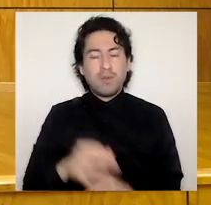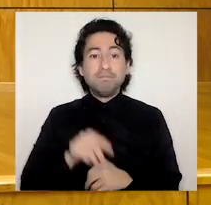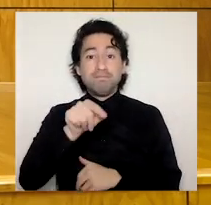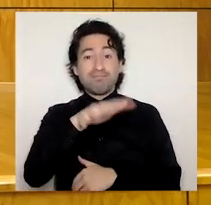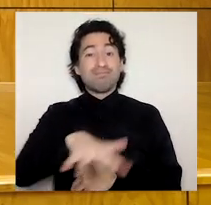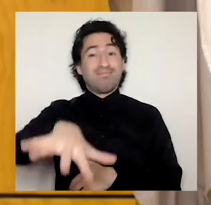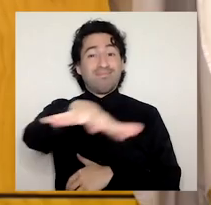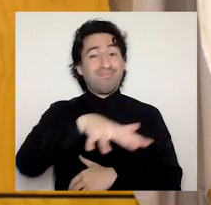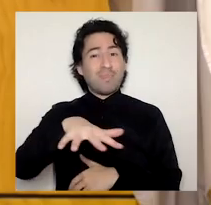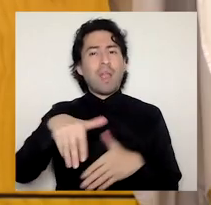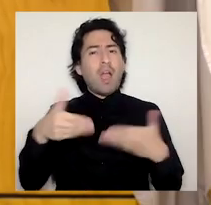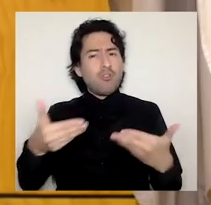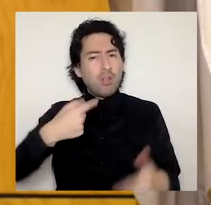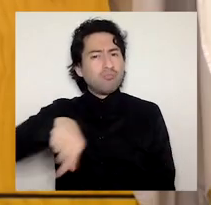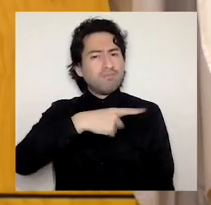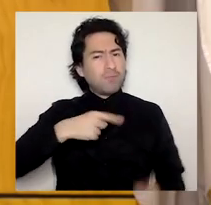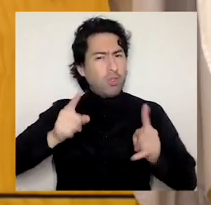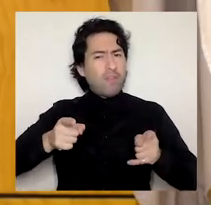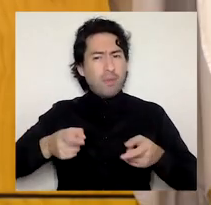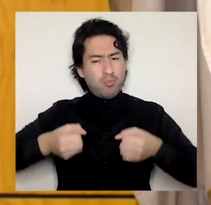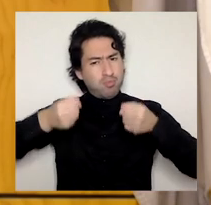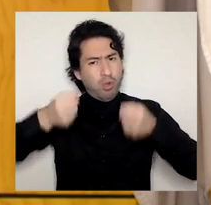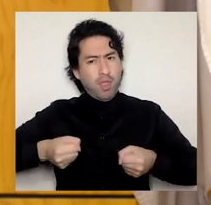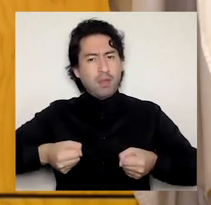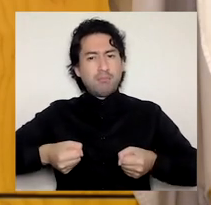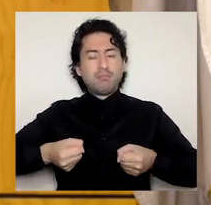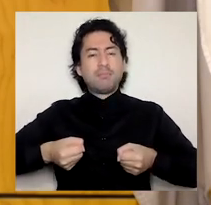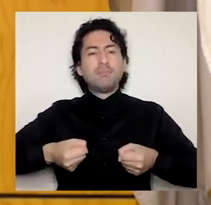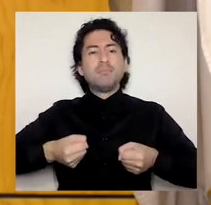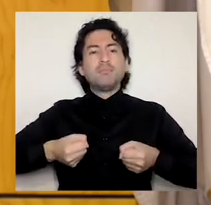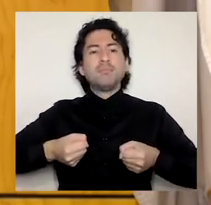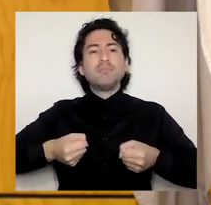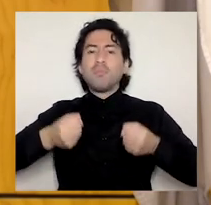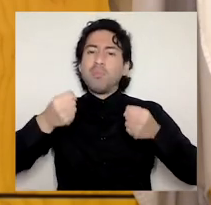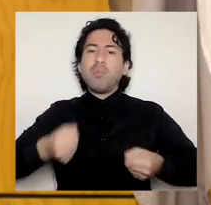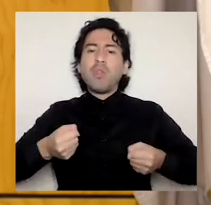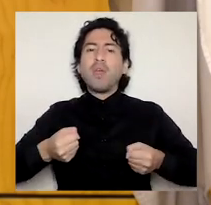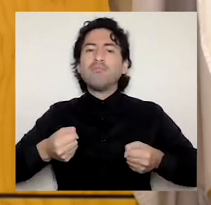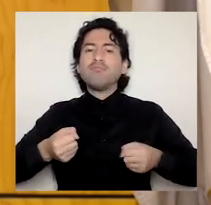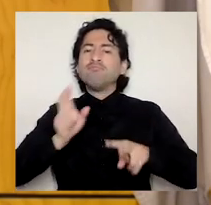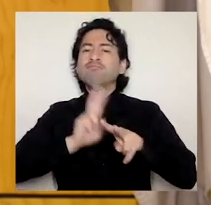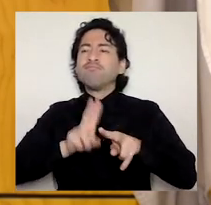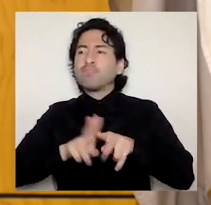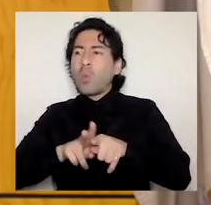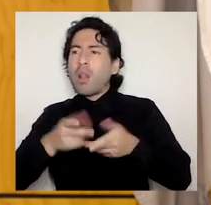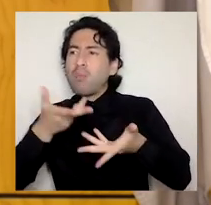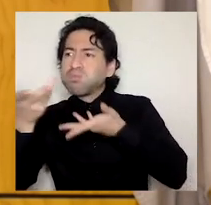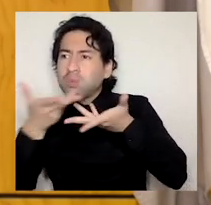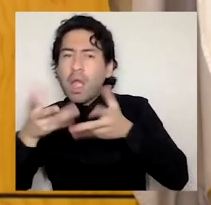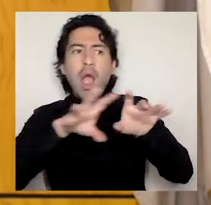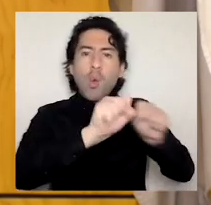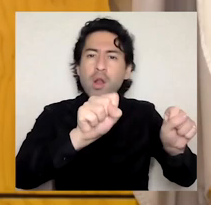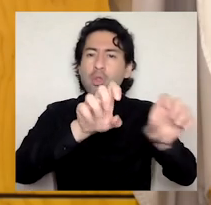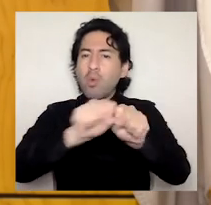universitaria de construir nuevos consensos y acuerdos para seguir avanzando con sentido